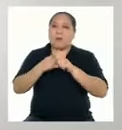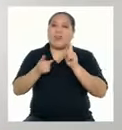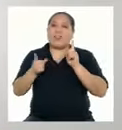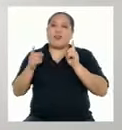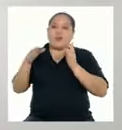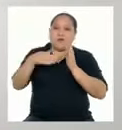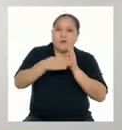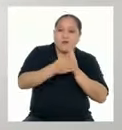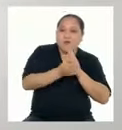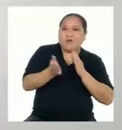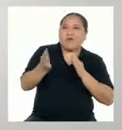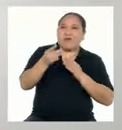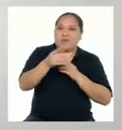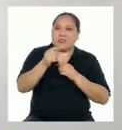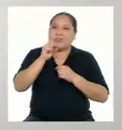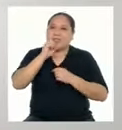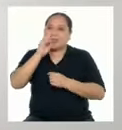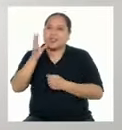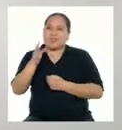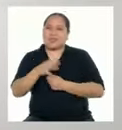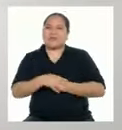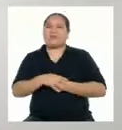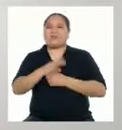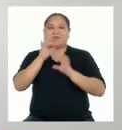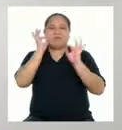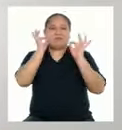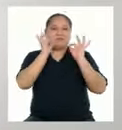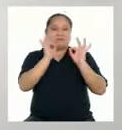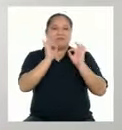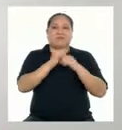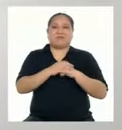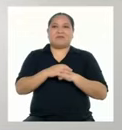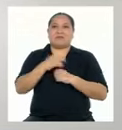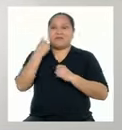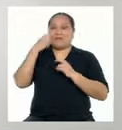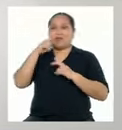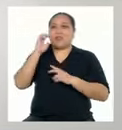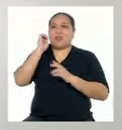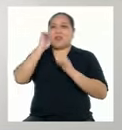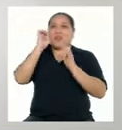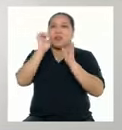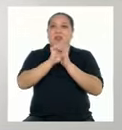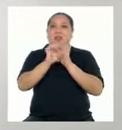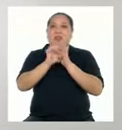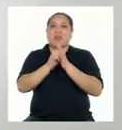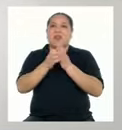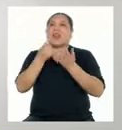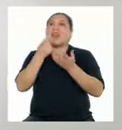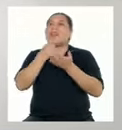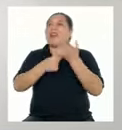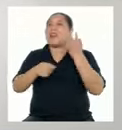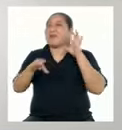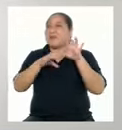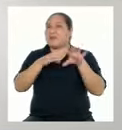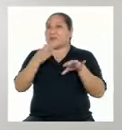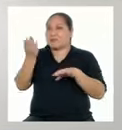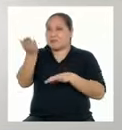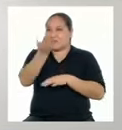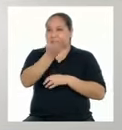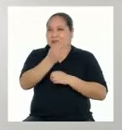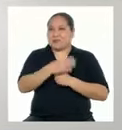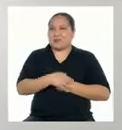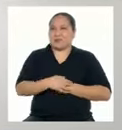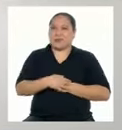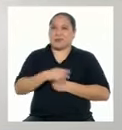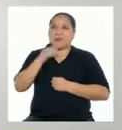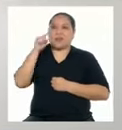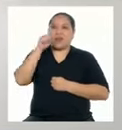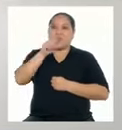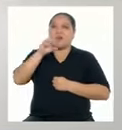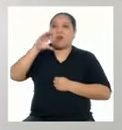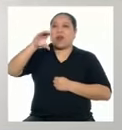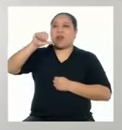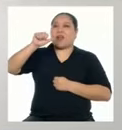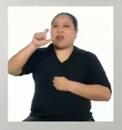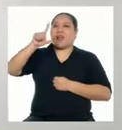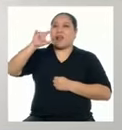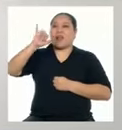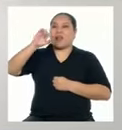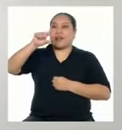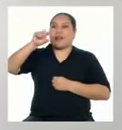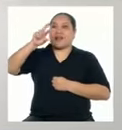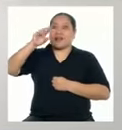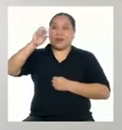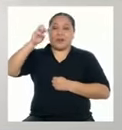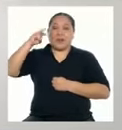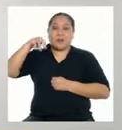¡Excelente! Ahora veamos un ejemplo Del tipo de producto Que vamos a elaborar Un caligrama